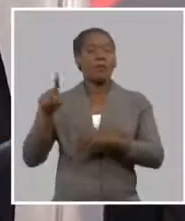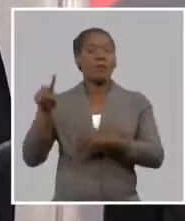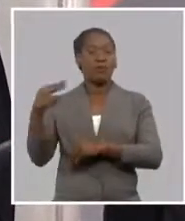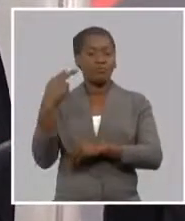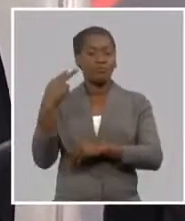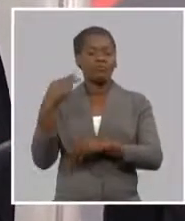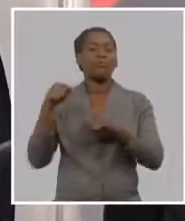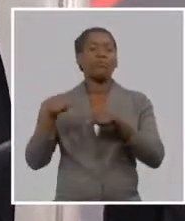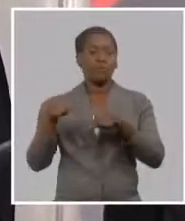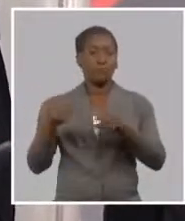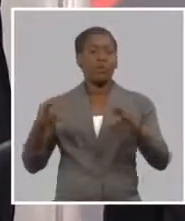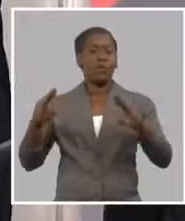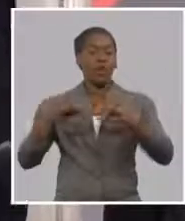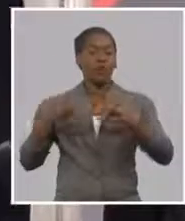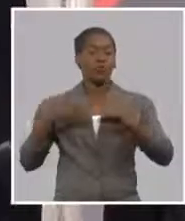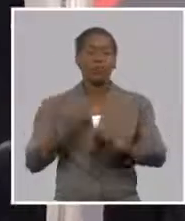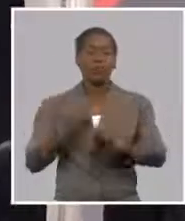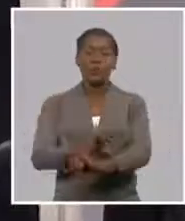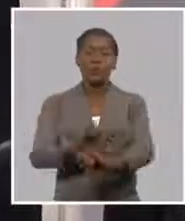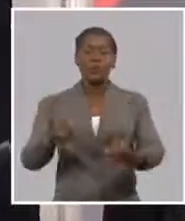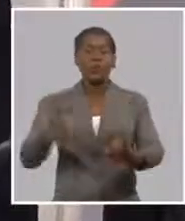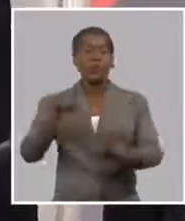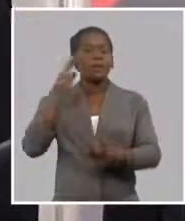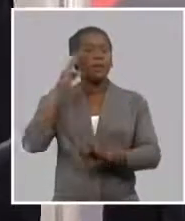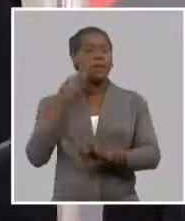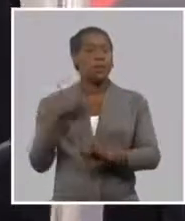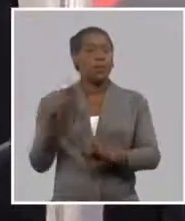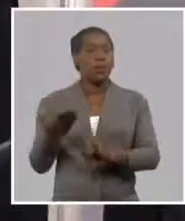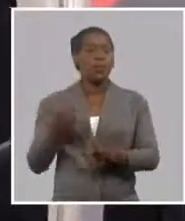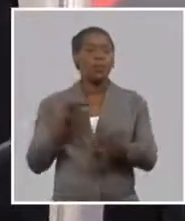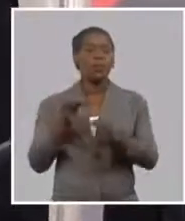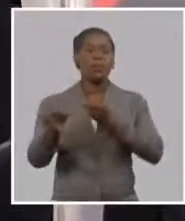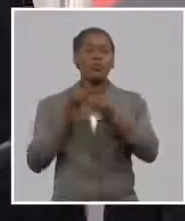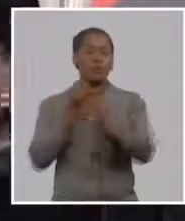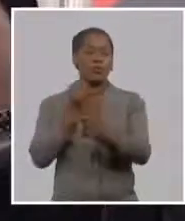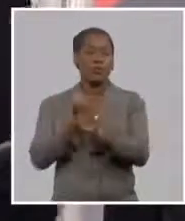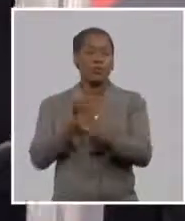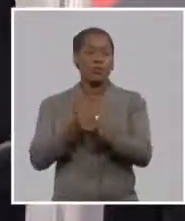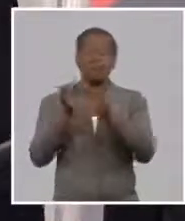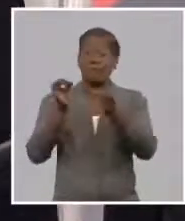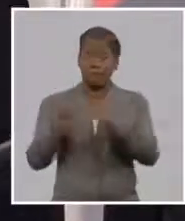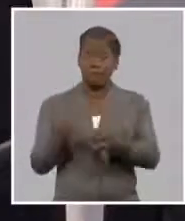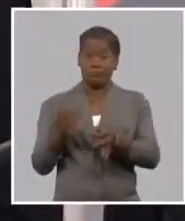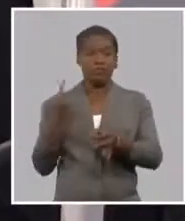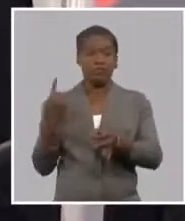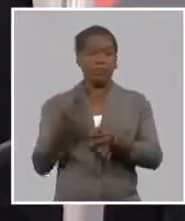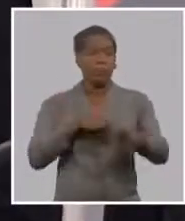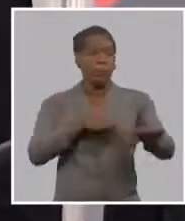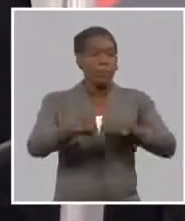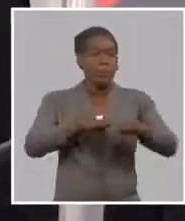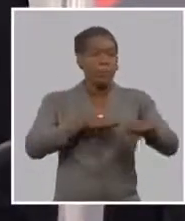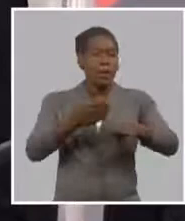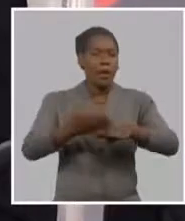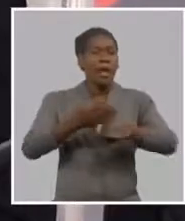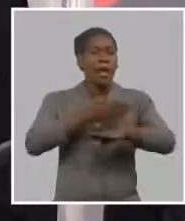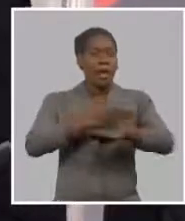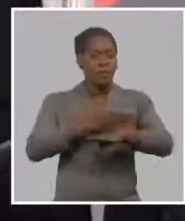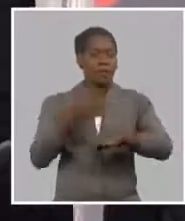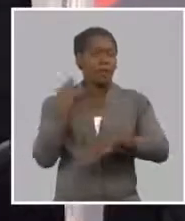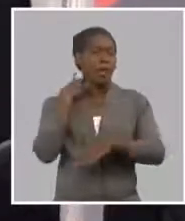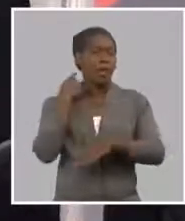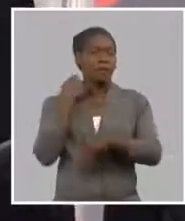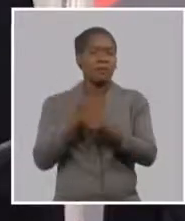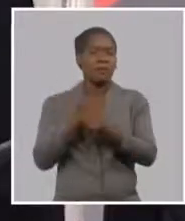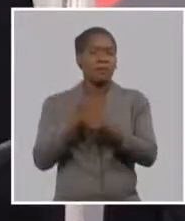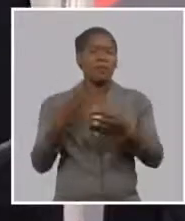noche de hoy. Y Randy, bueno, cierto, nosotros nos hemos venido preparando ya en los últimos años